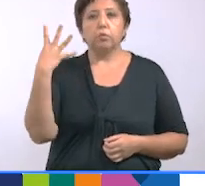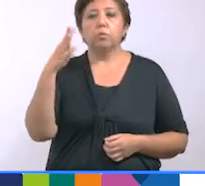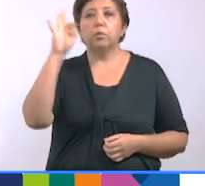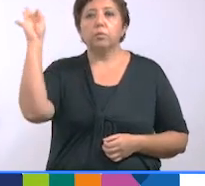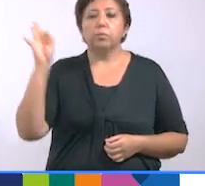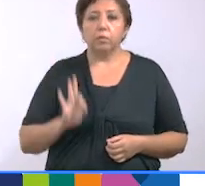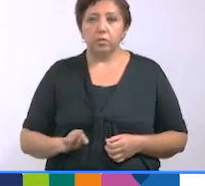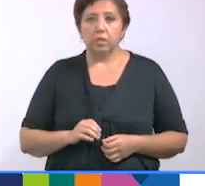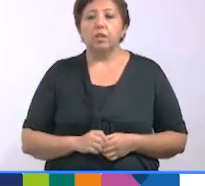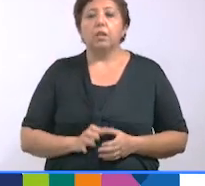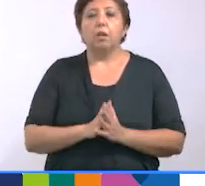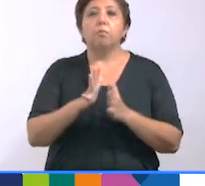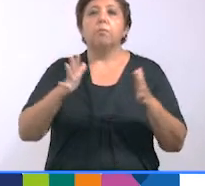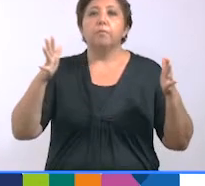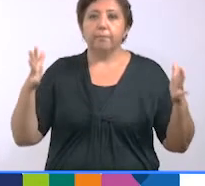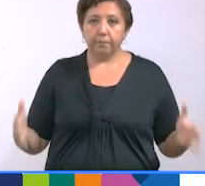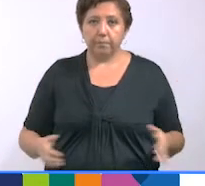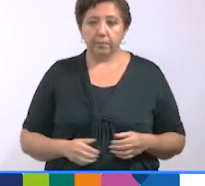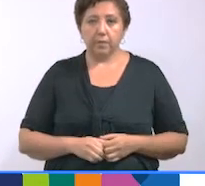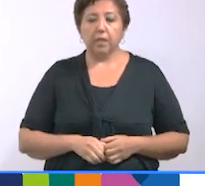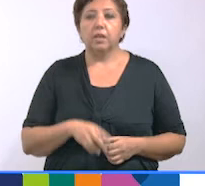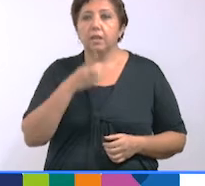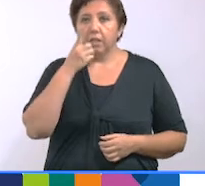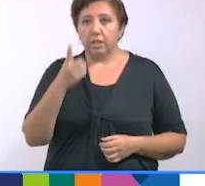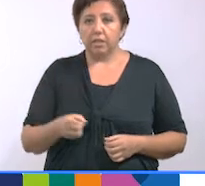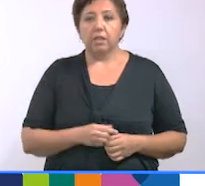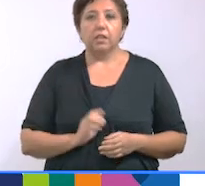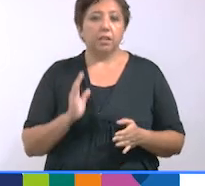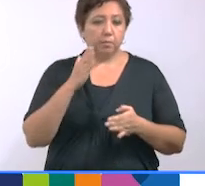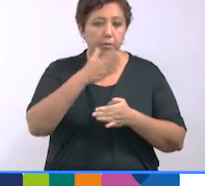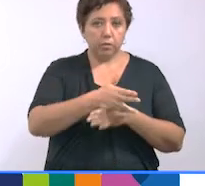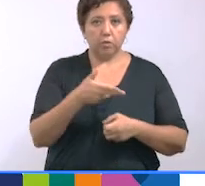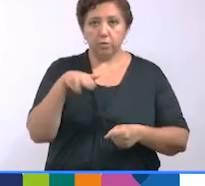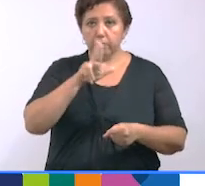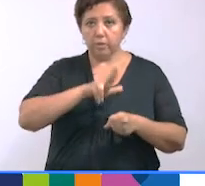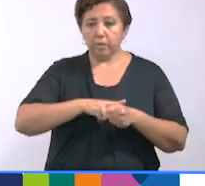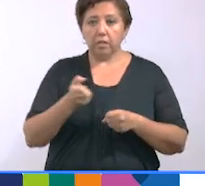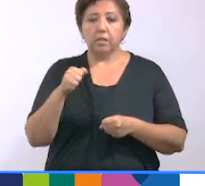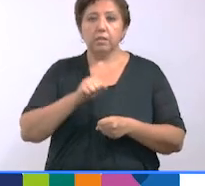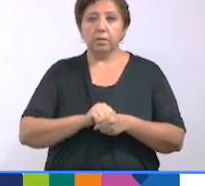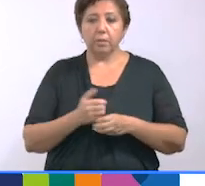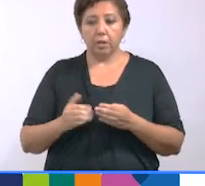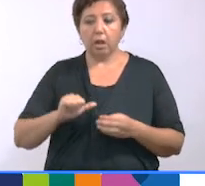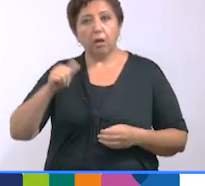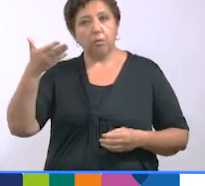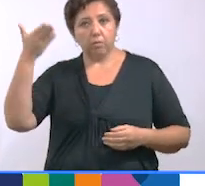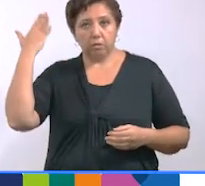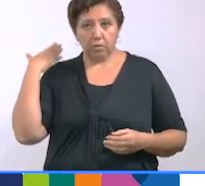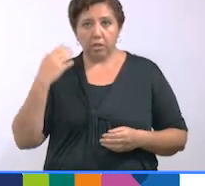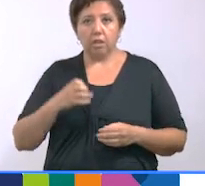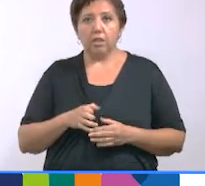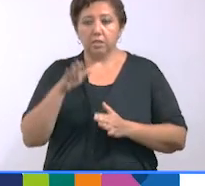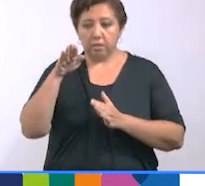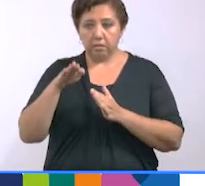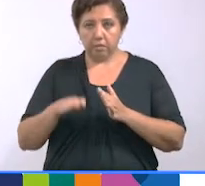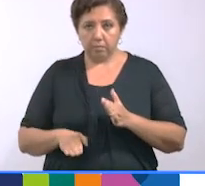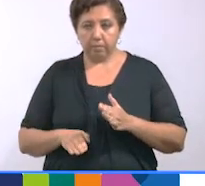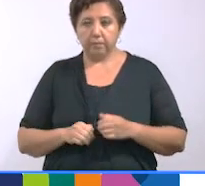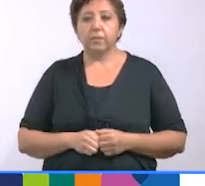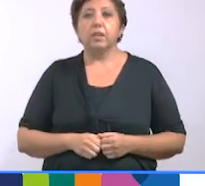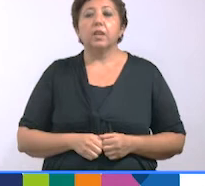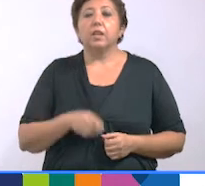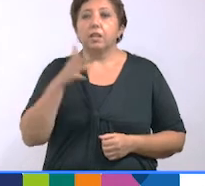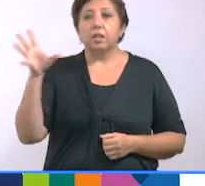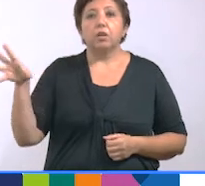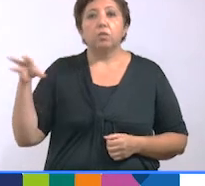% y está en ascenso. El incremento de las admisiones hospitalarias de la semana con respecto a la anterior está en descenso. El